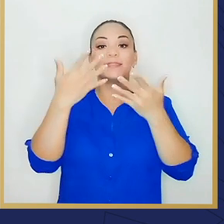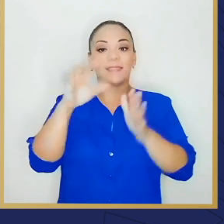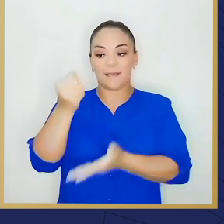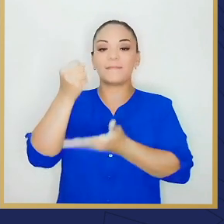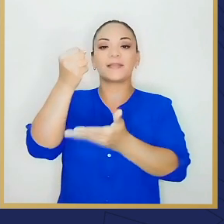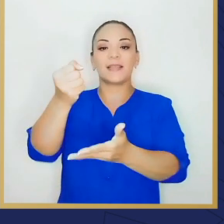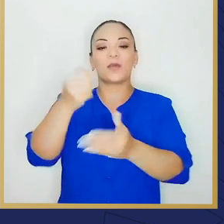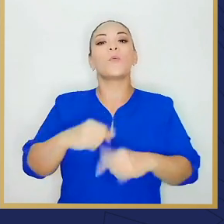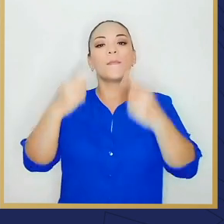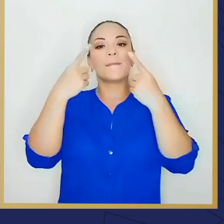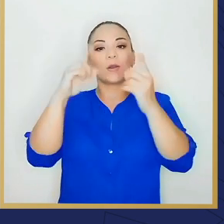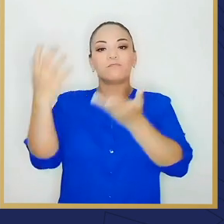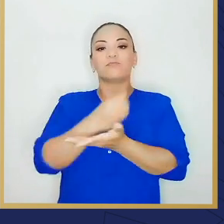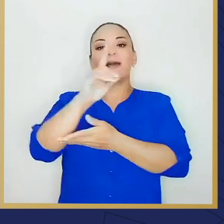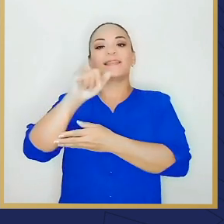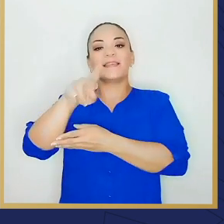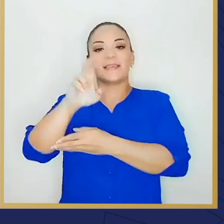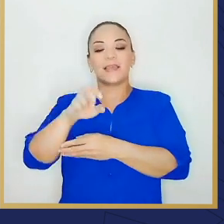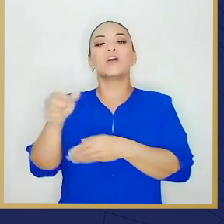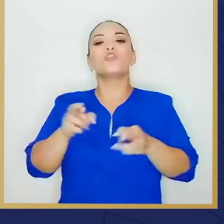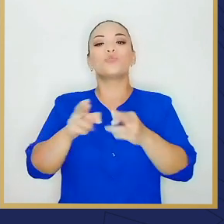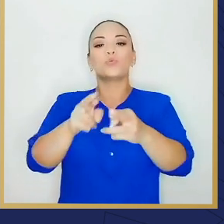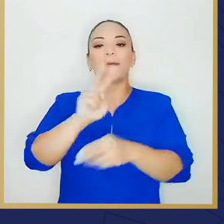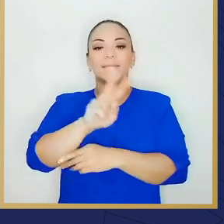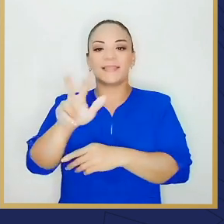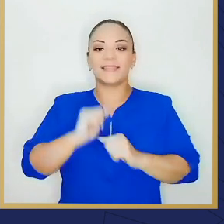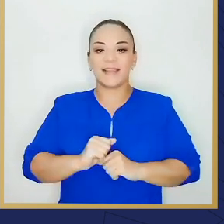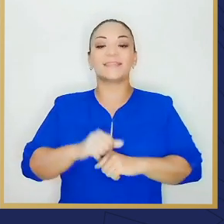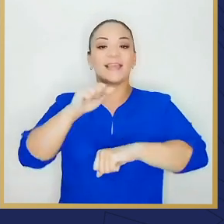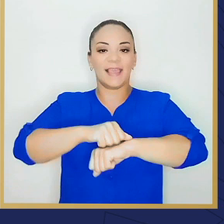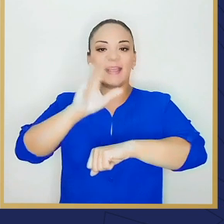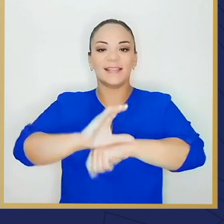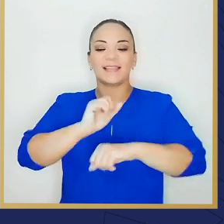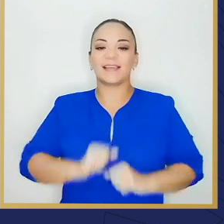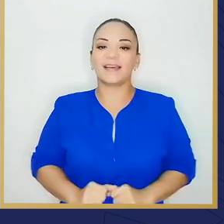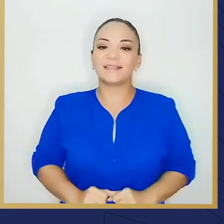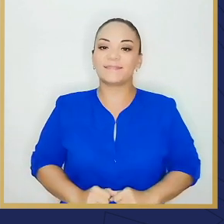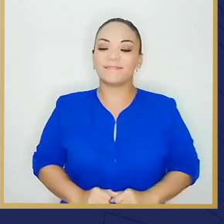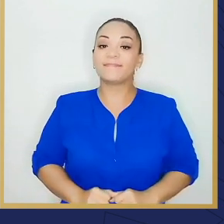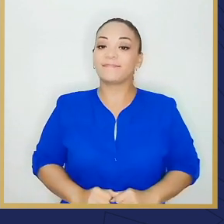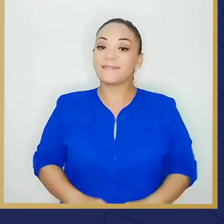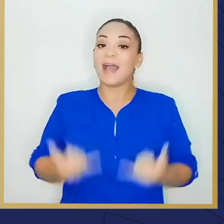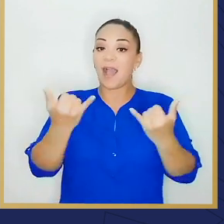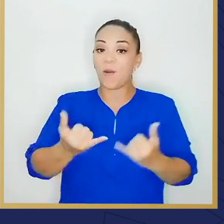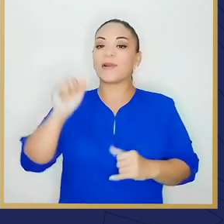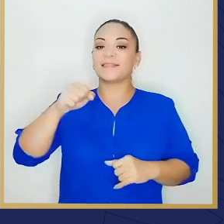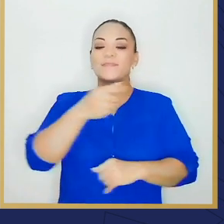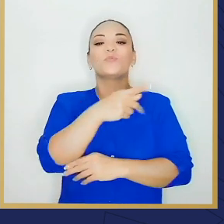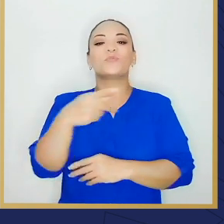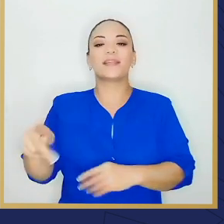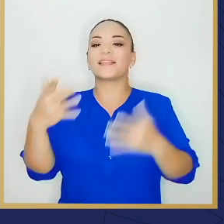invirtieron en la recuperación del dique de la Ruta 23, ahí en Caldera. Ahora sí, puntarenas,